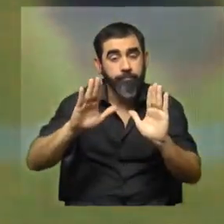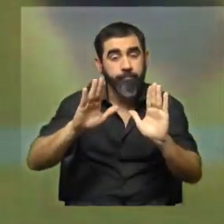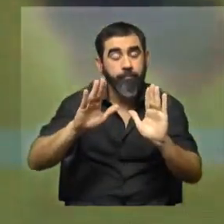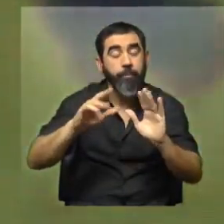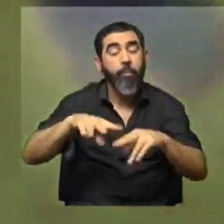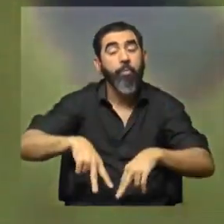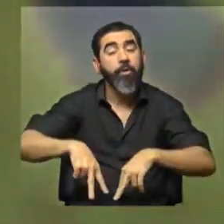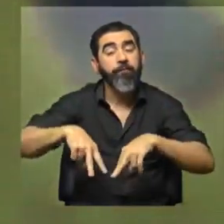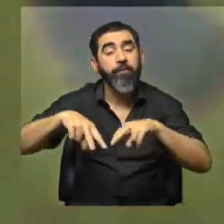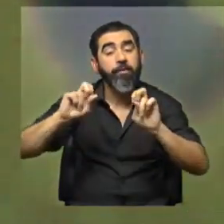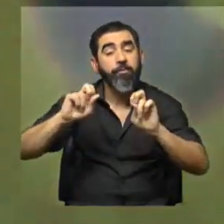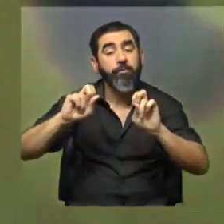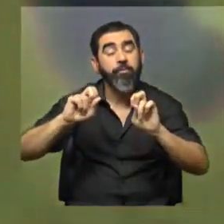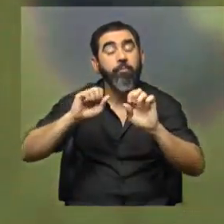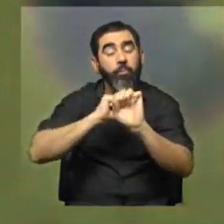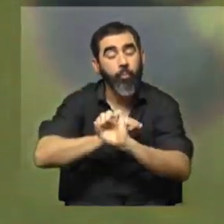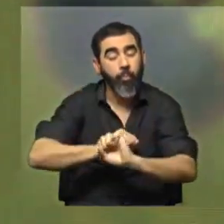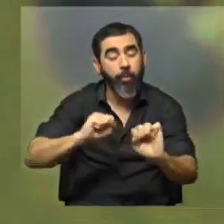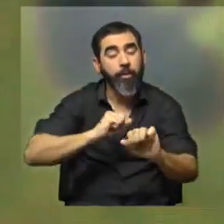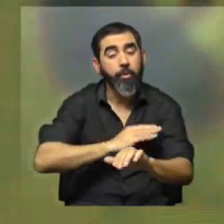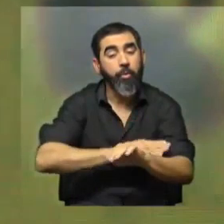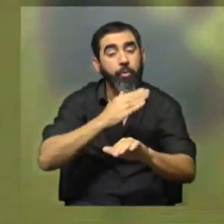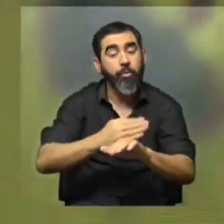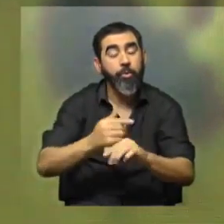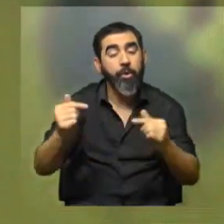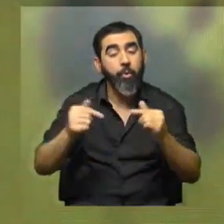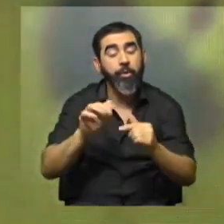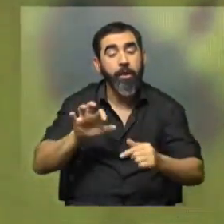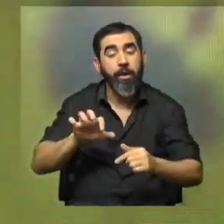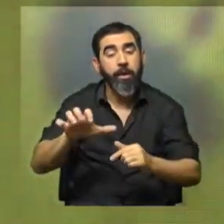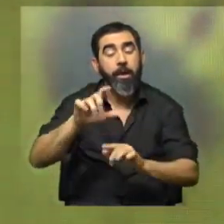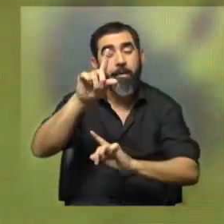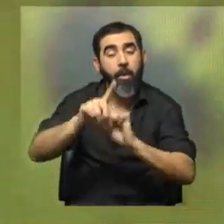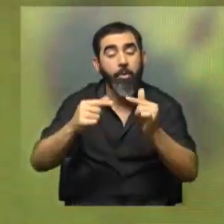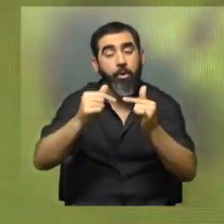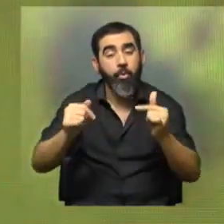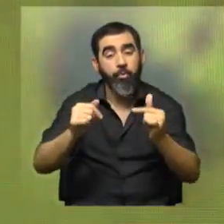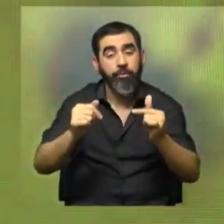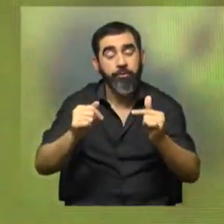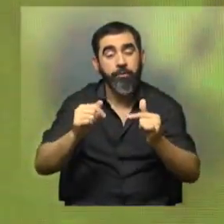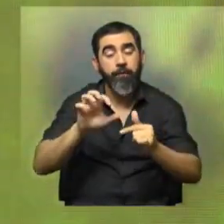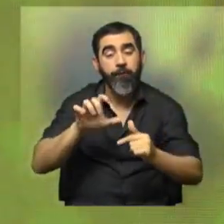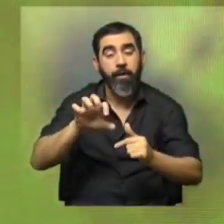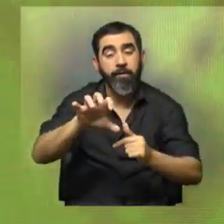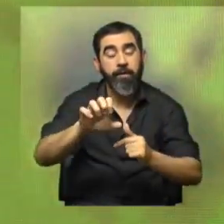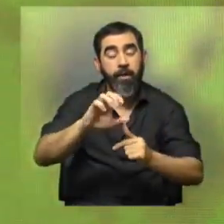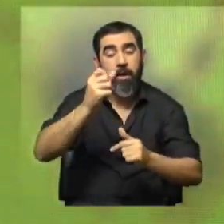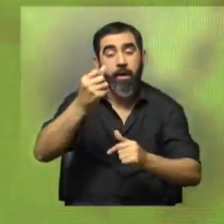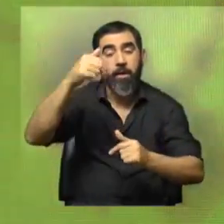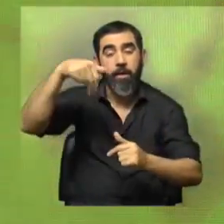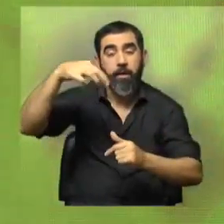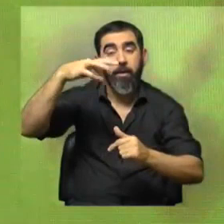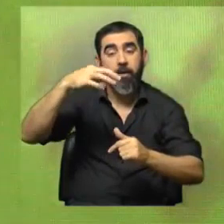estudio del posible efecto antitumoral que tienen determinados compuestos aislados de bacterias de la Antártida,